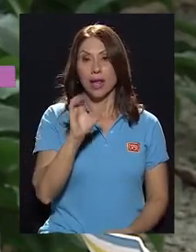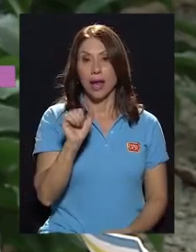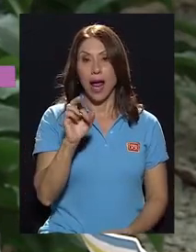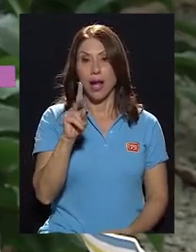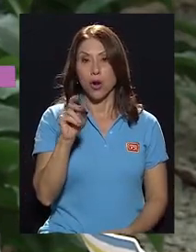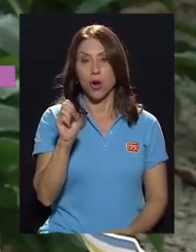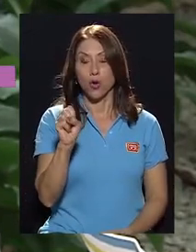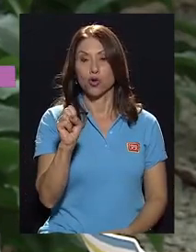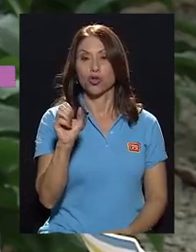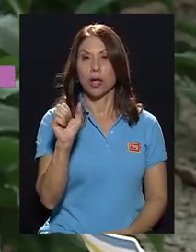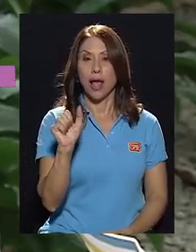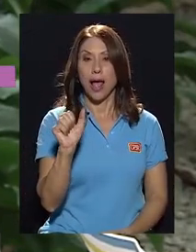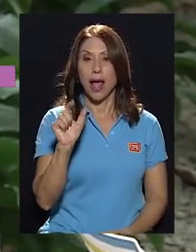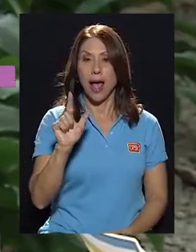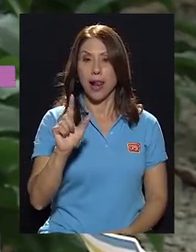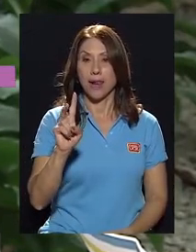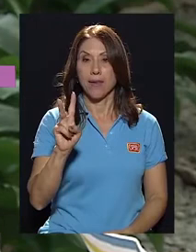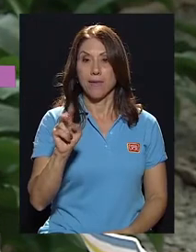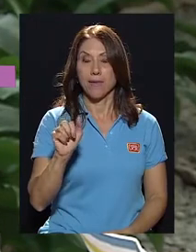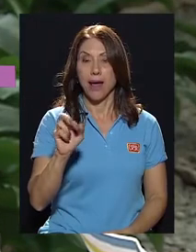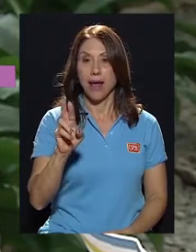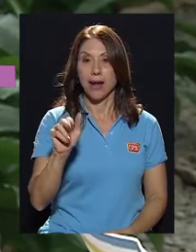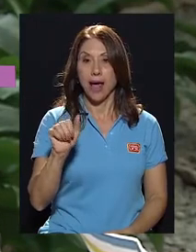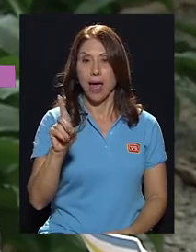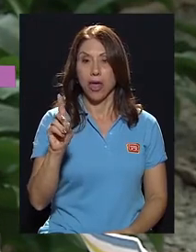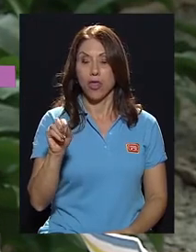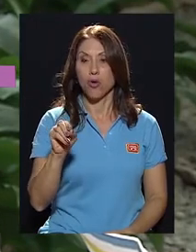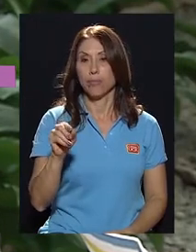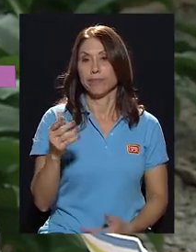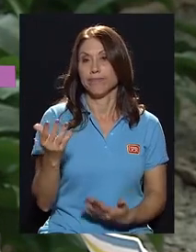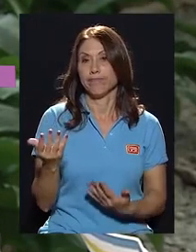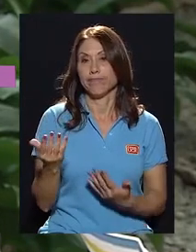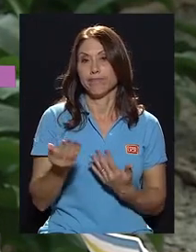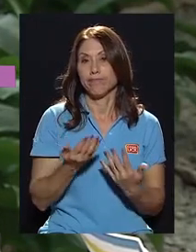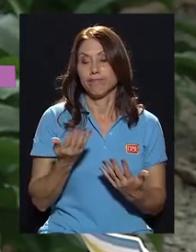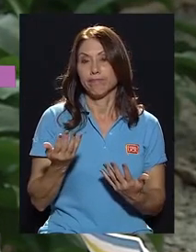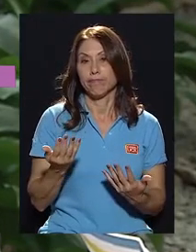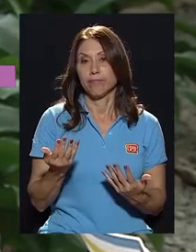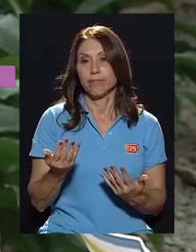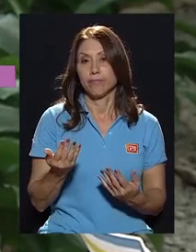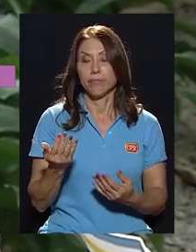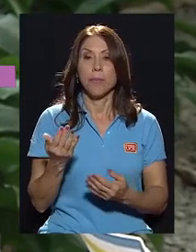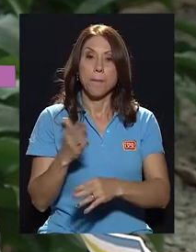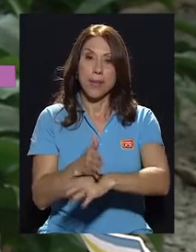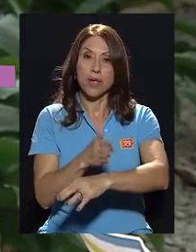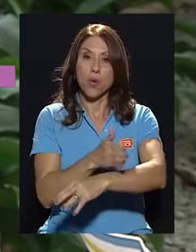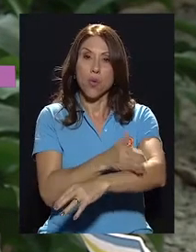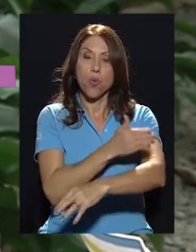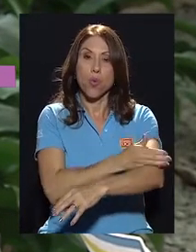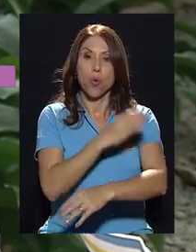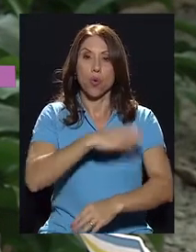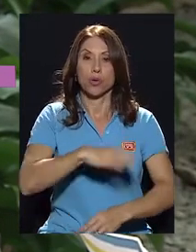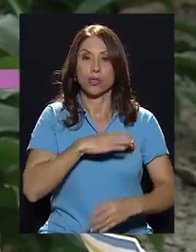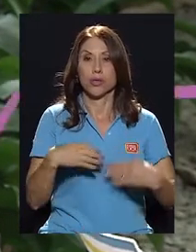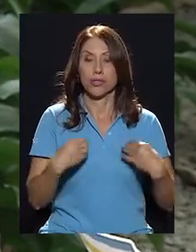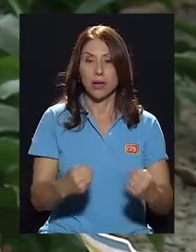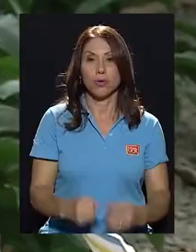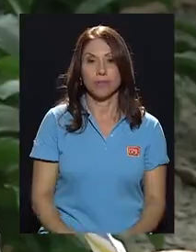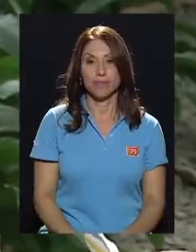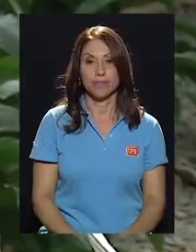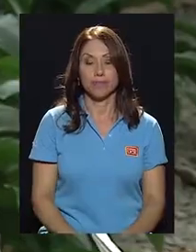Alvarado es un mejoramiento de las condiciones de salud.